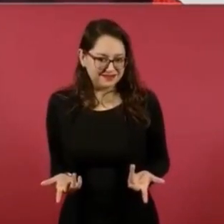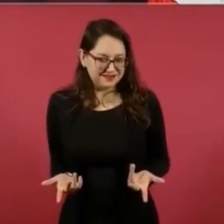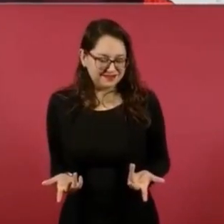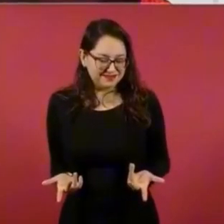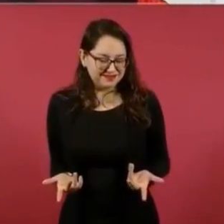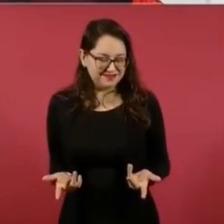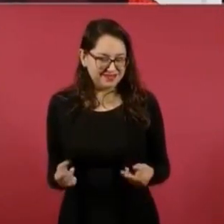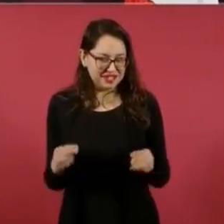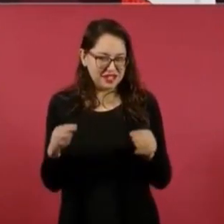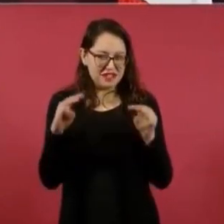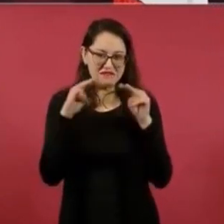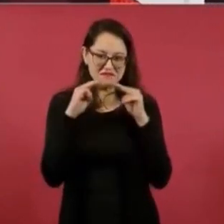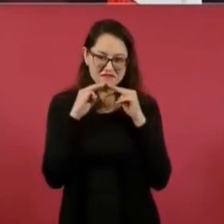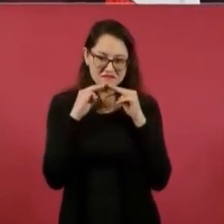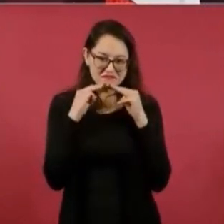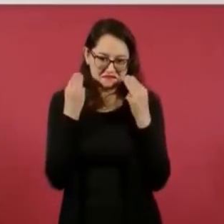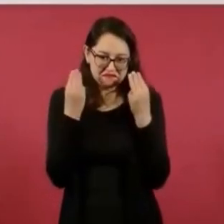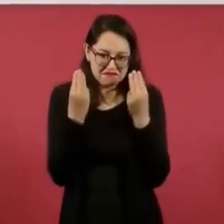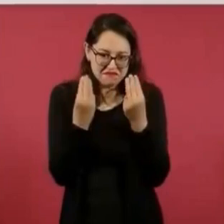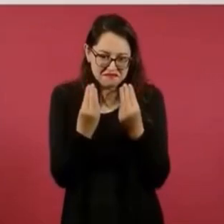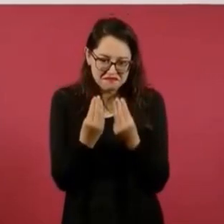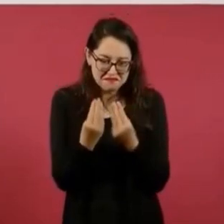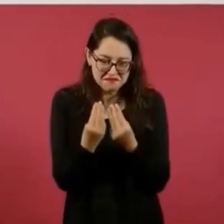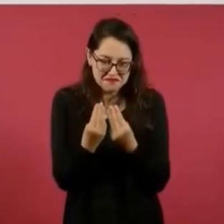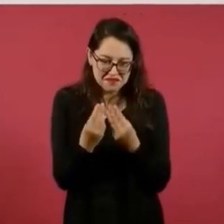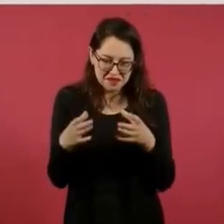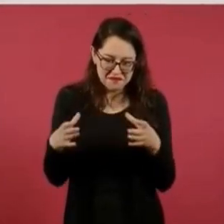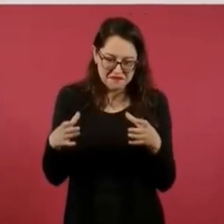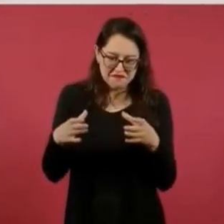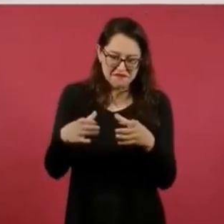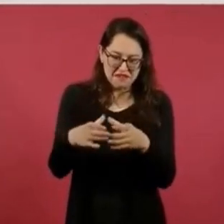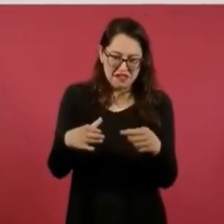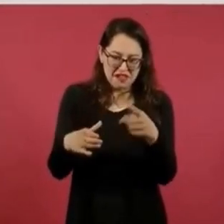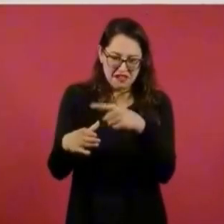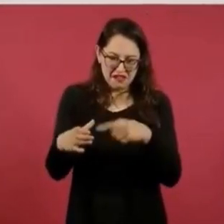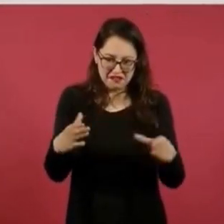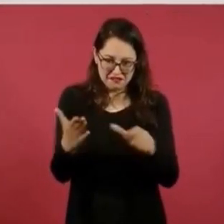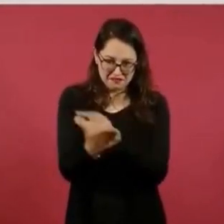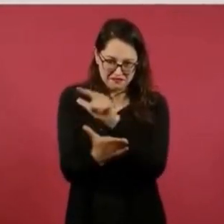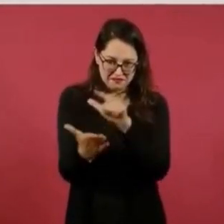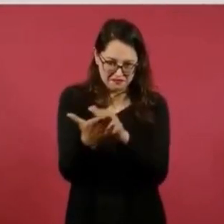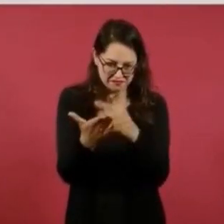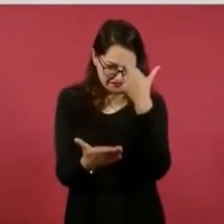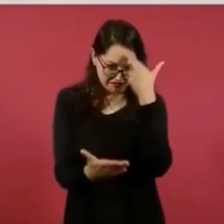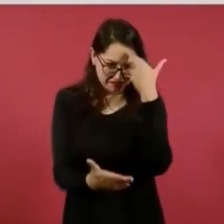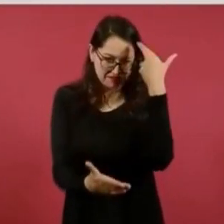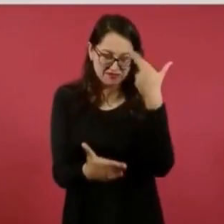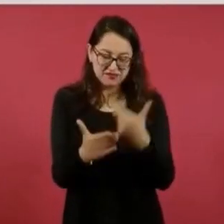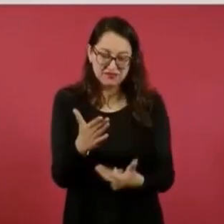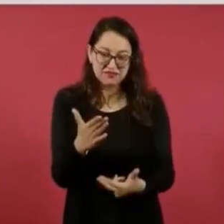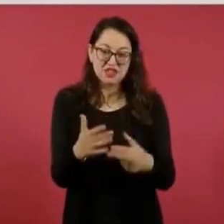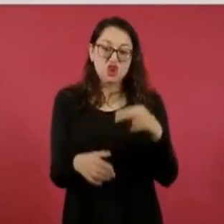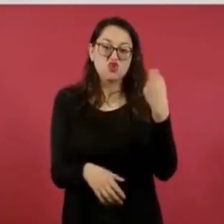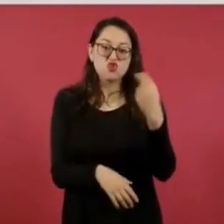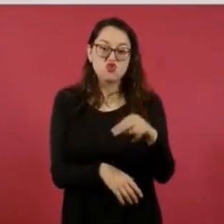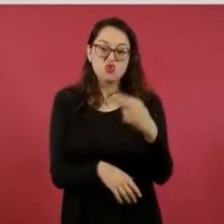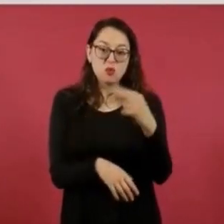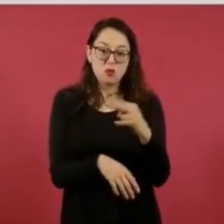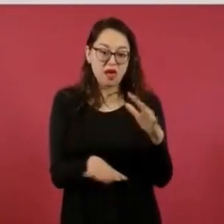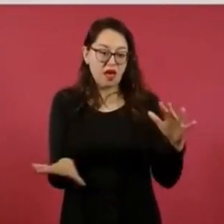actos ilegales, criminales que se cometen en el país se consideren